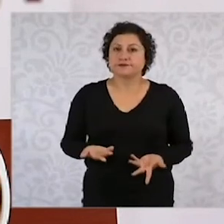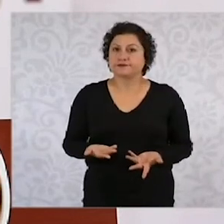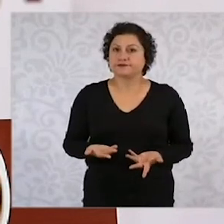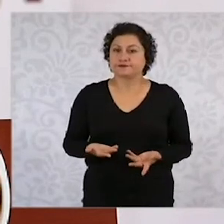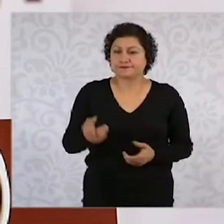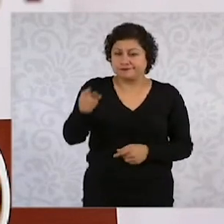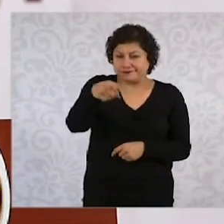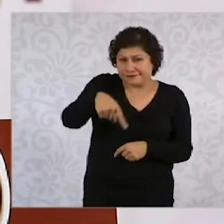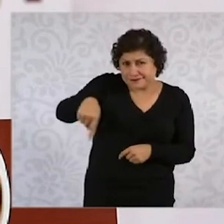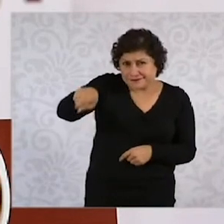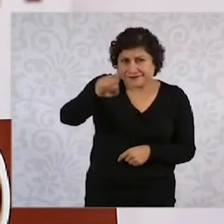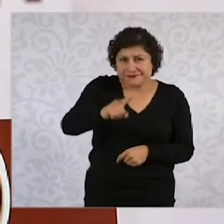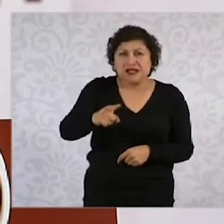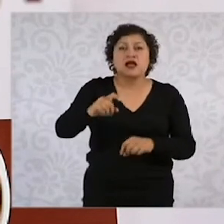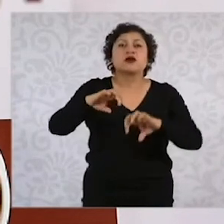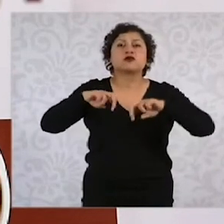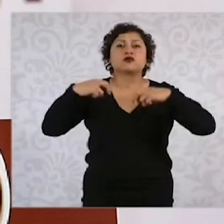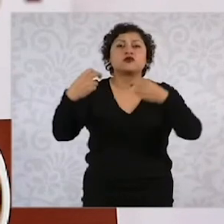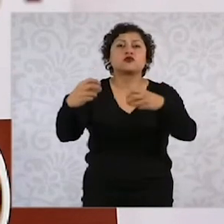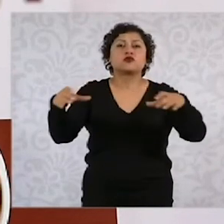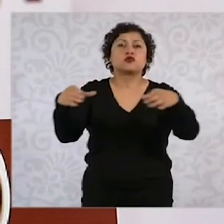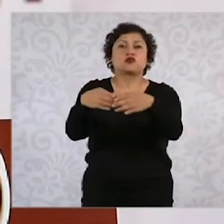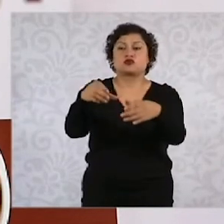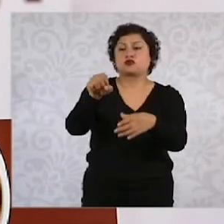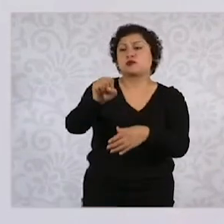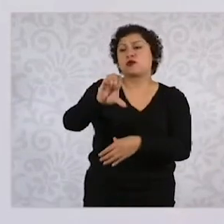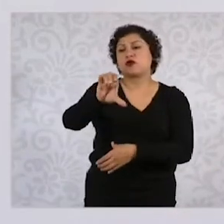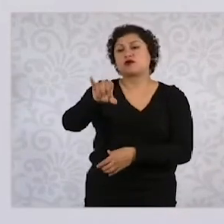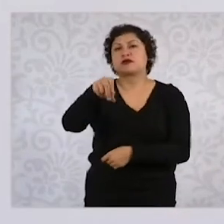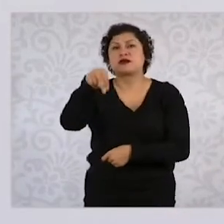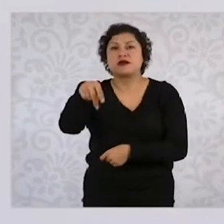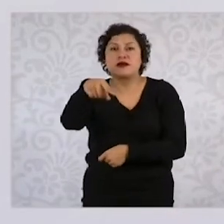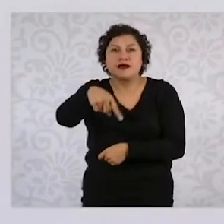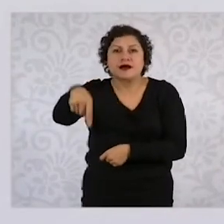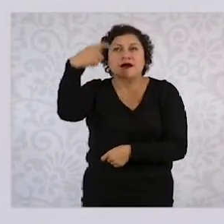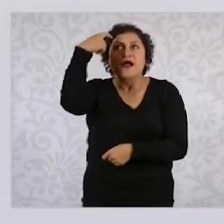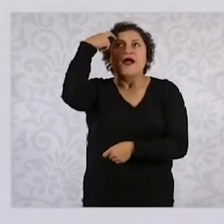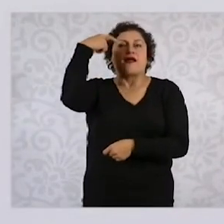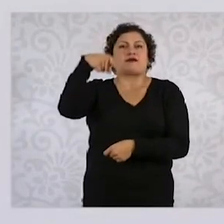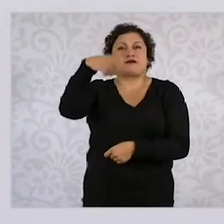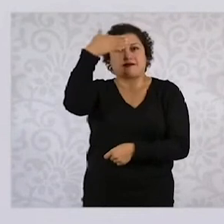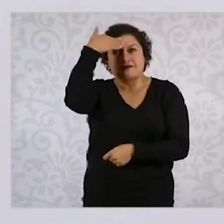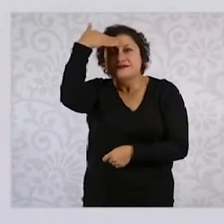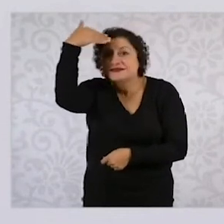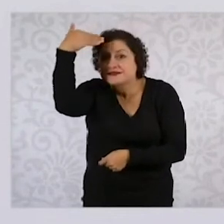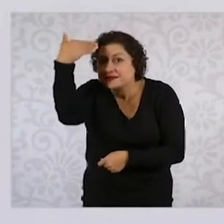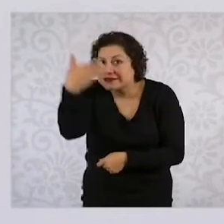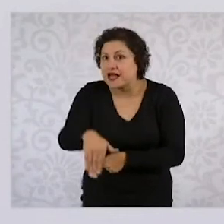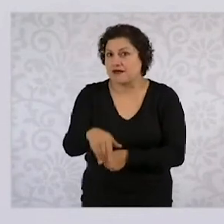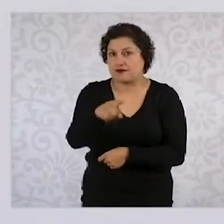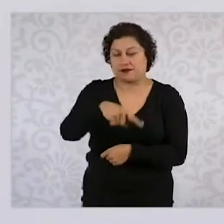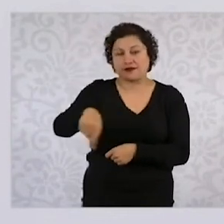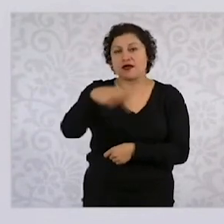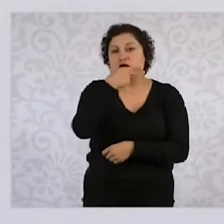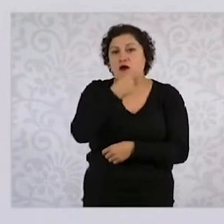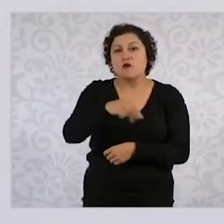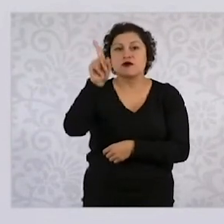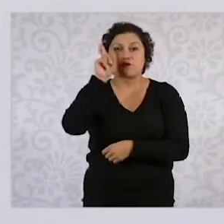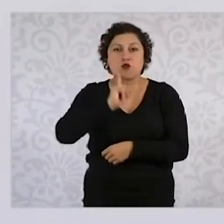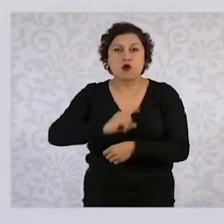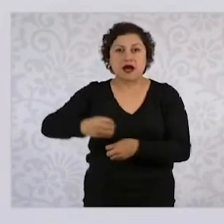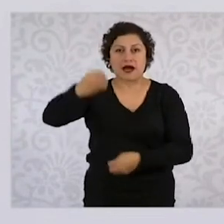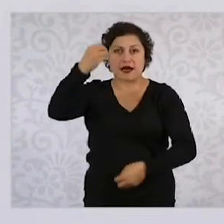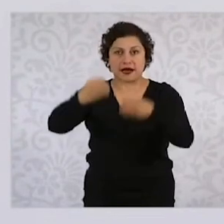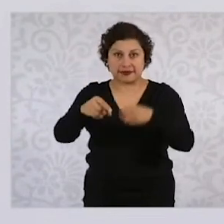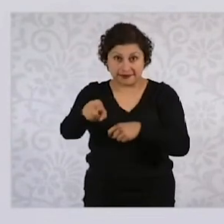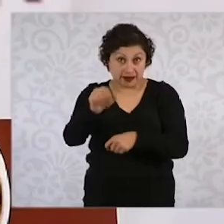La presidenta de México, Claudia Sheinbaum, indicó que la decisión de la Suprema Corte de Justicia de la Nación de